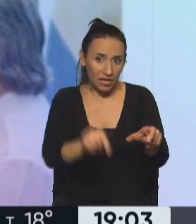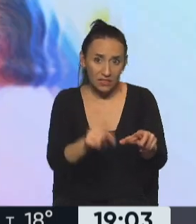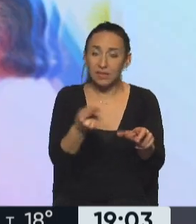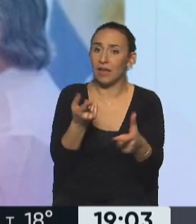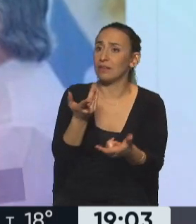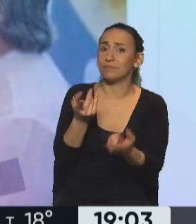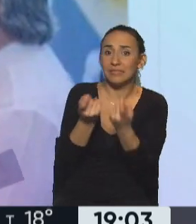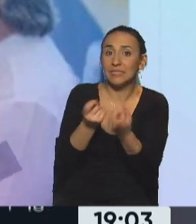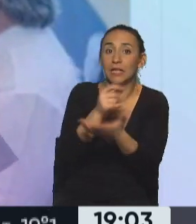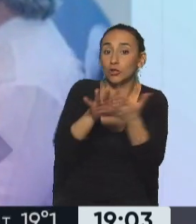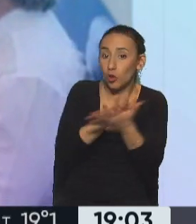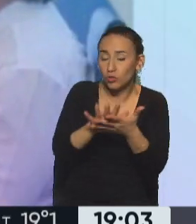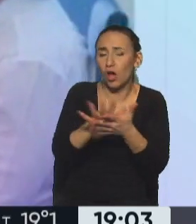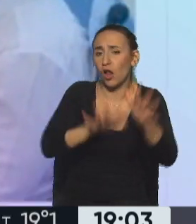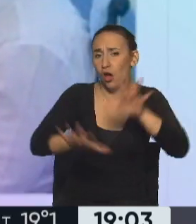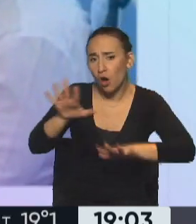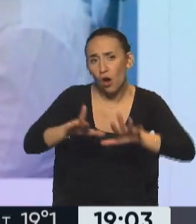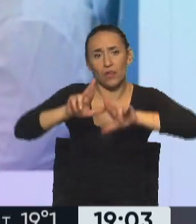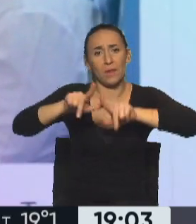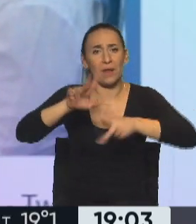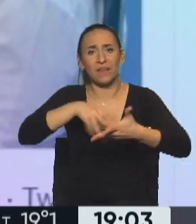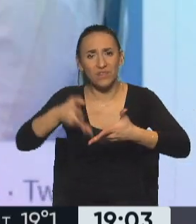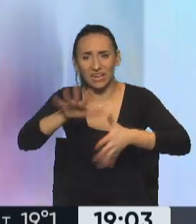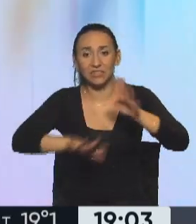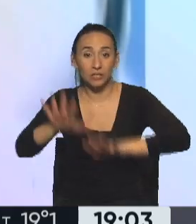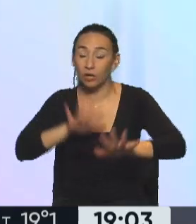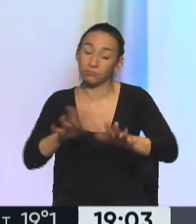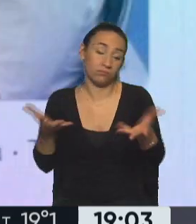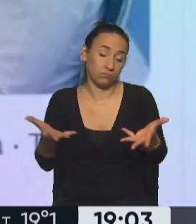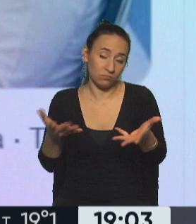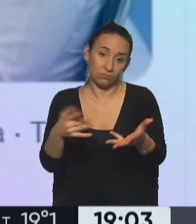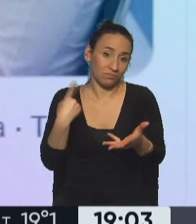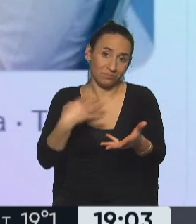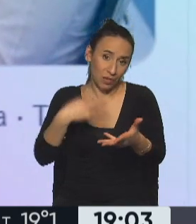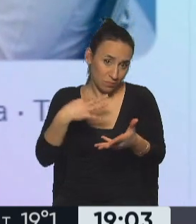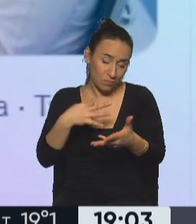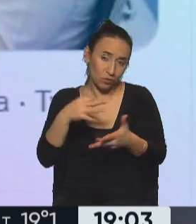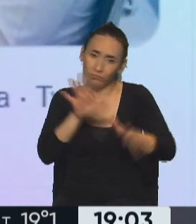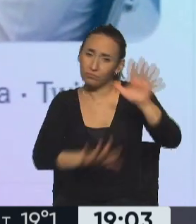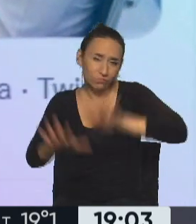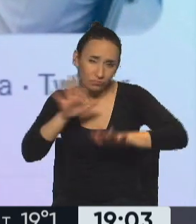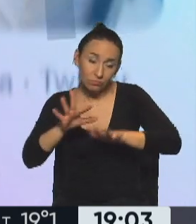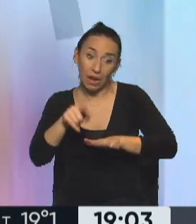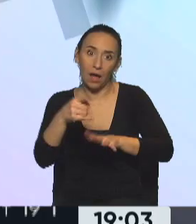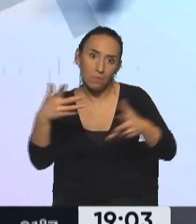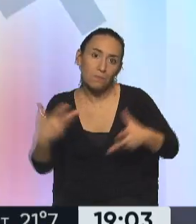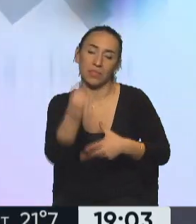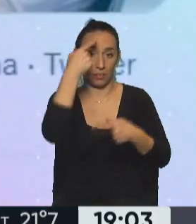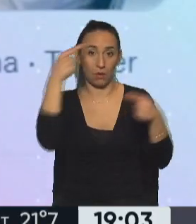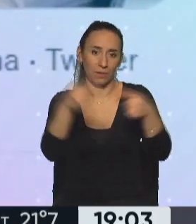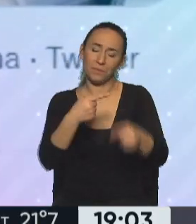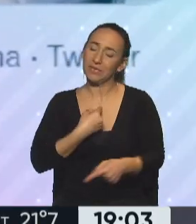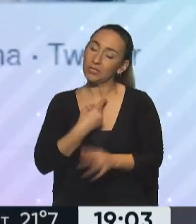orden, coordinación y planificación son los pilares para poder conseguir ese objetivo. Soy consciente de las dificultades y de los